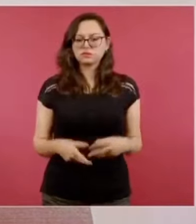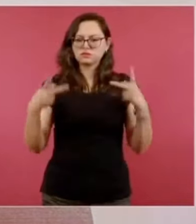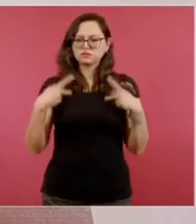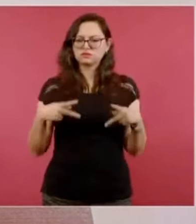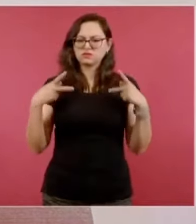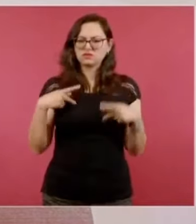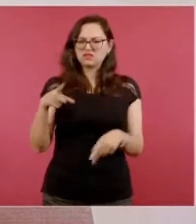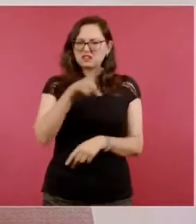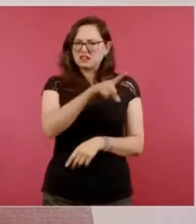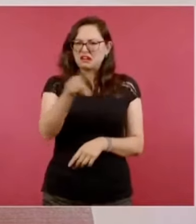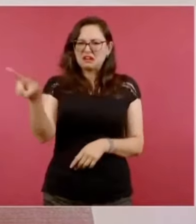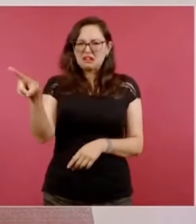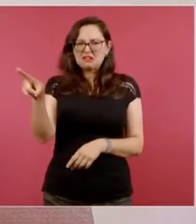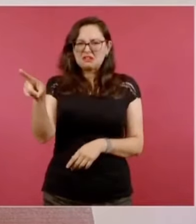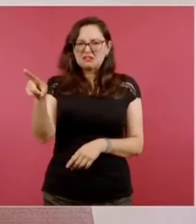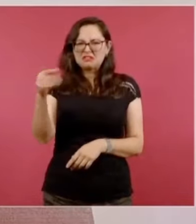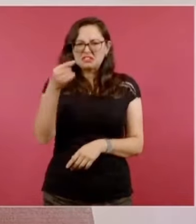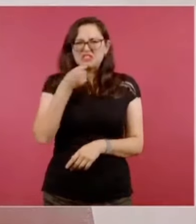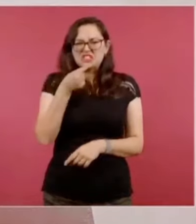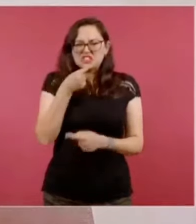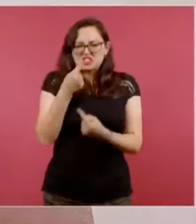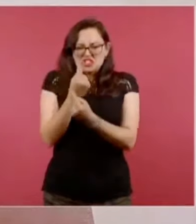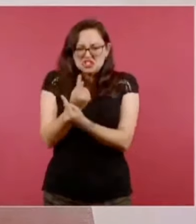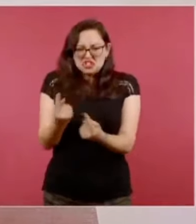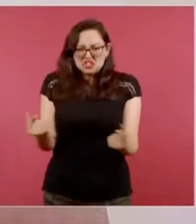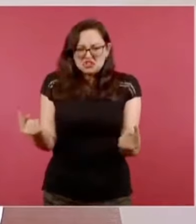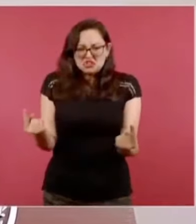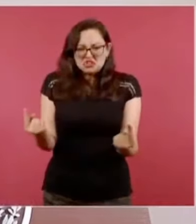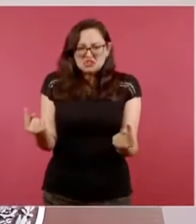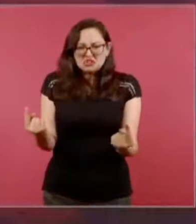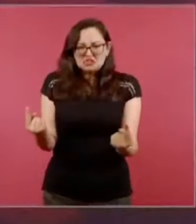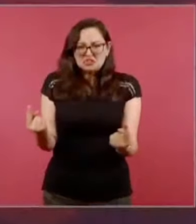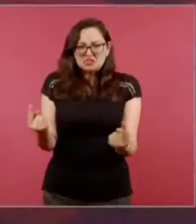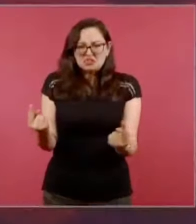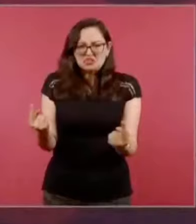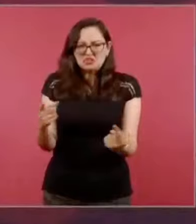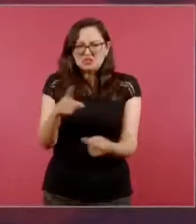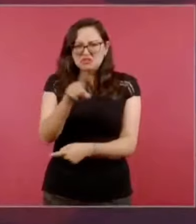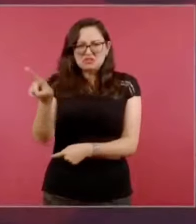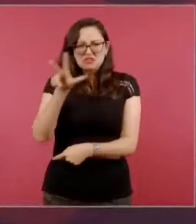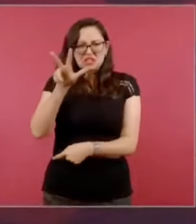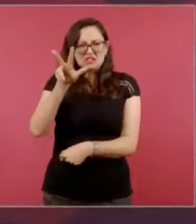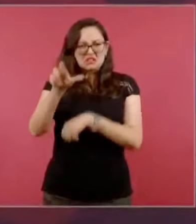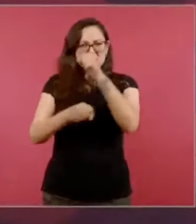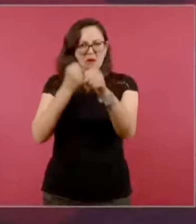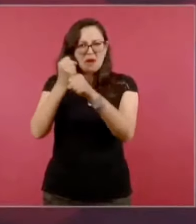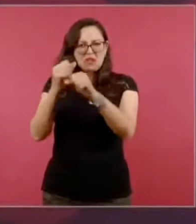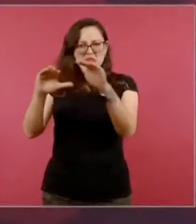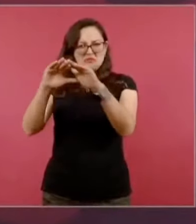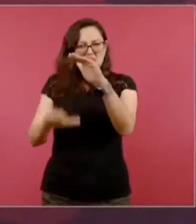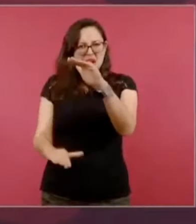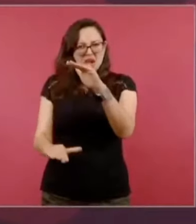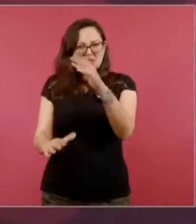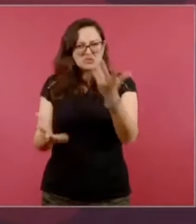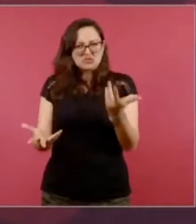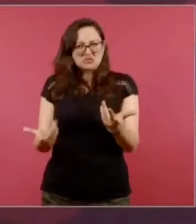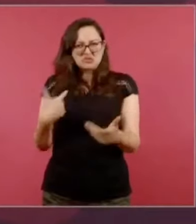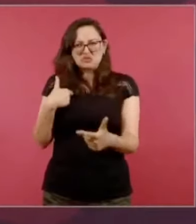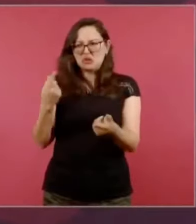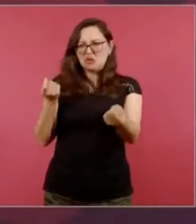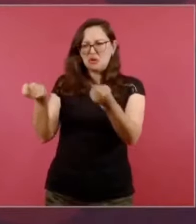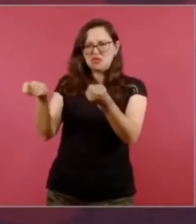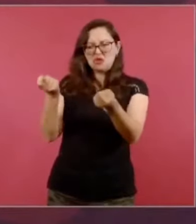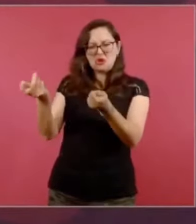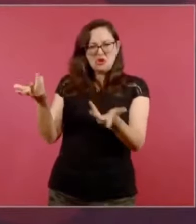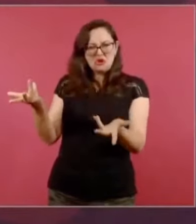menores de edad, además hay equidad en el manejo de